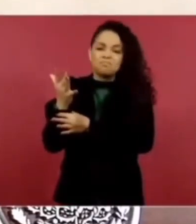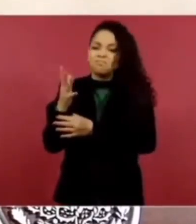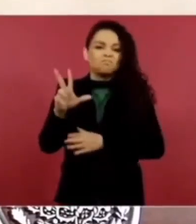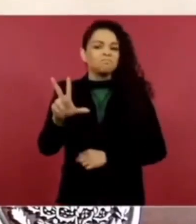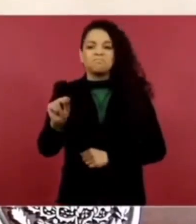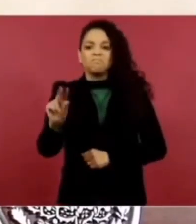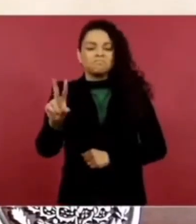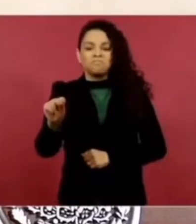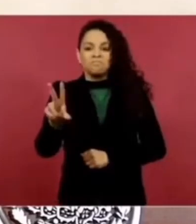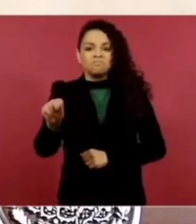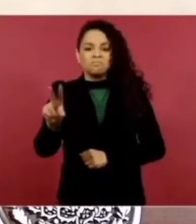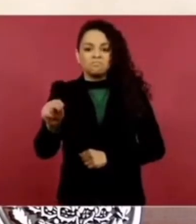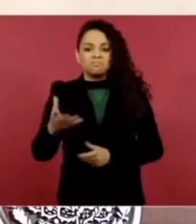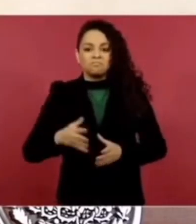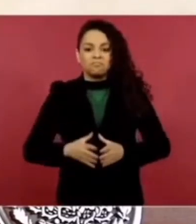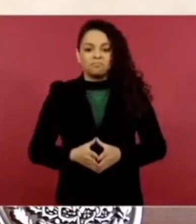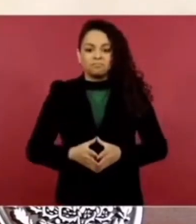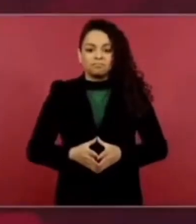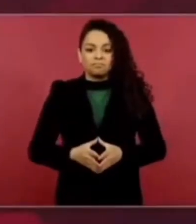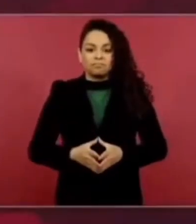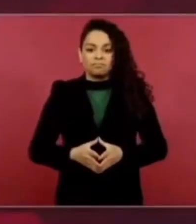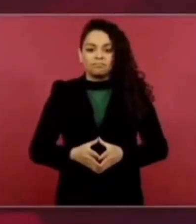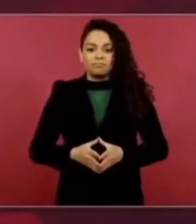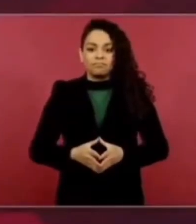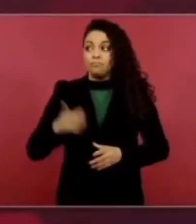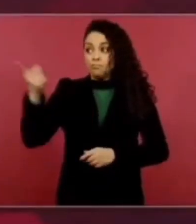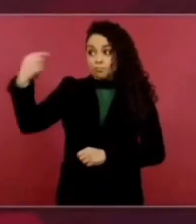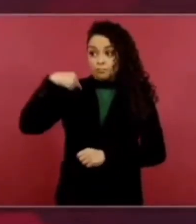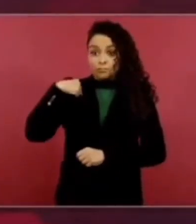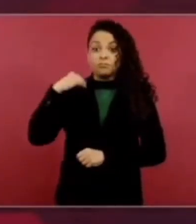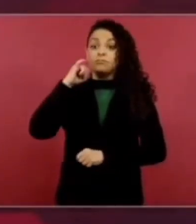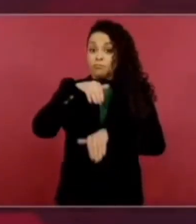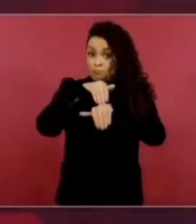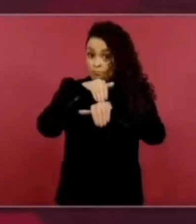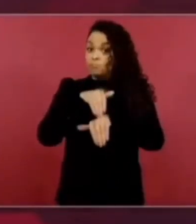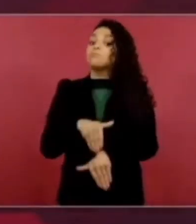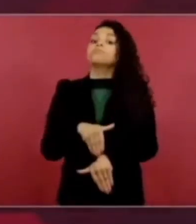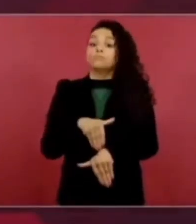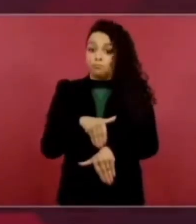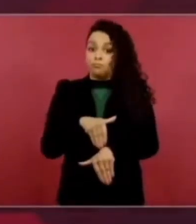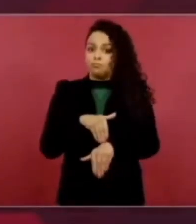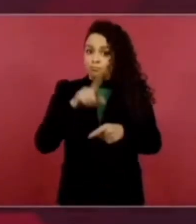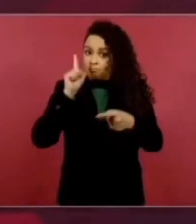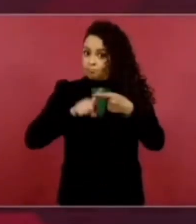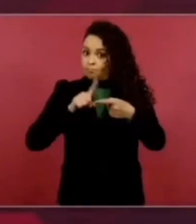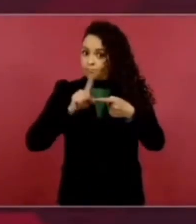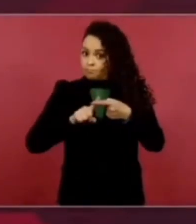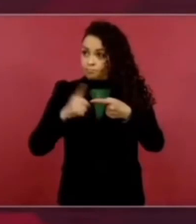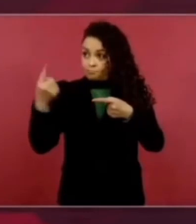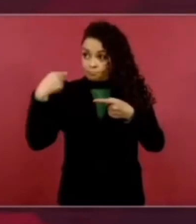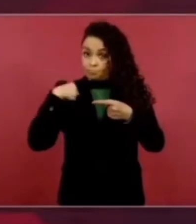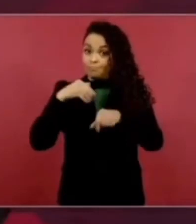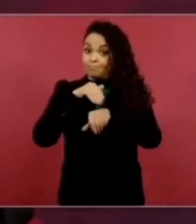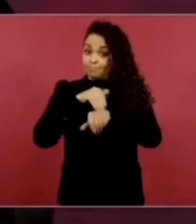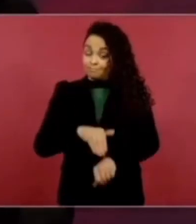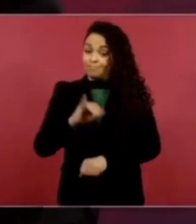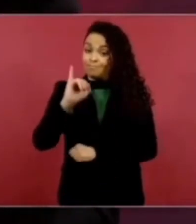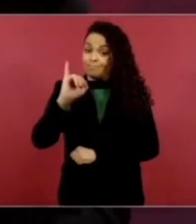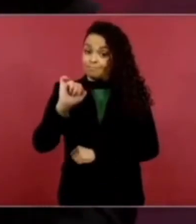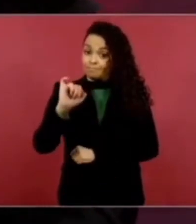a mí me obedecen. Sí, primero. Segundo, hay